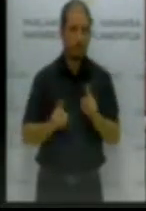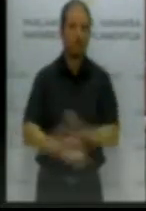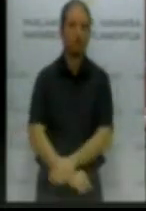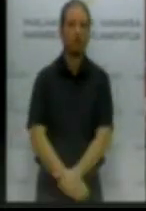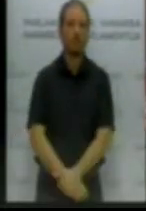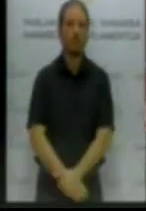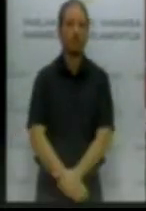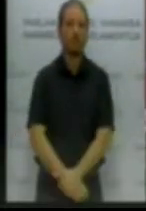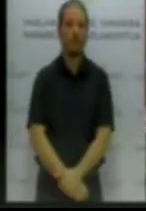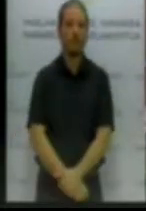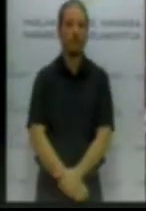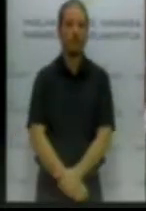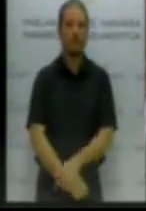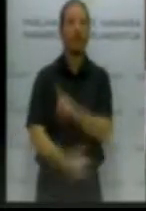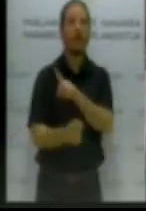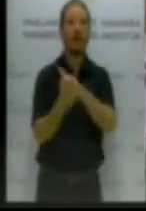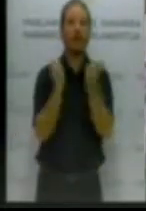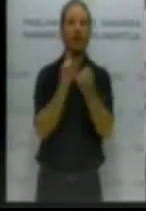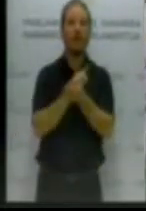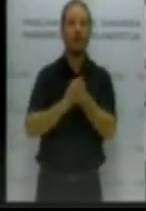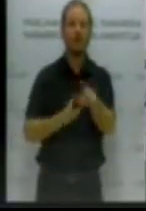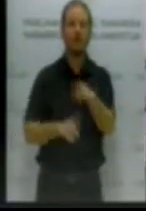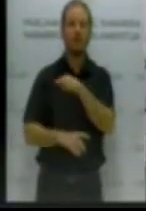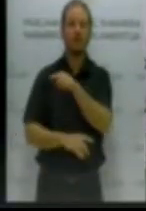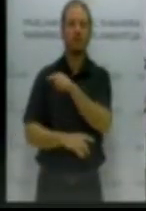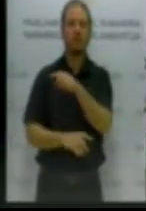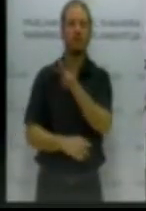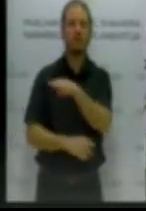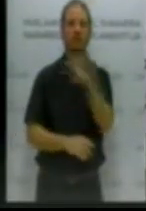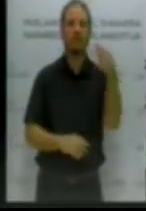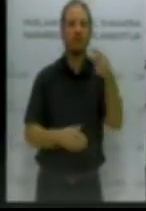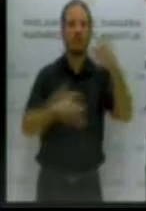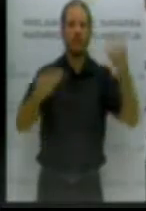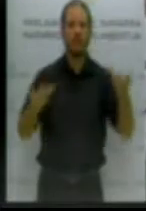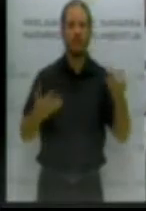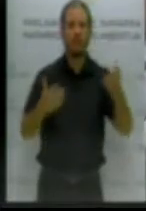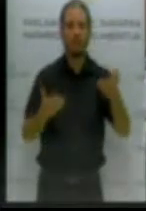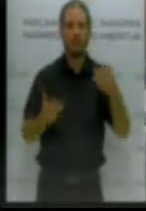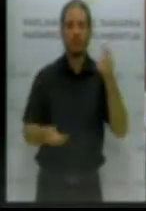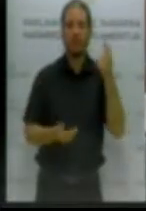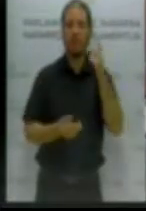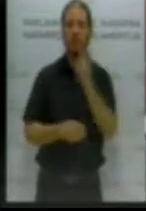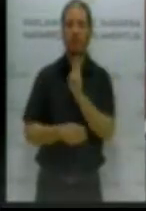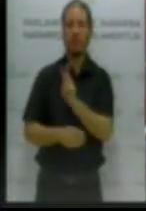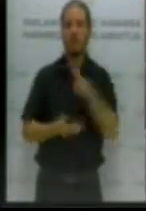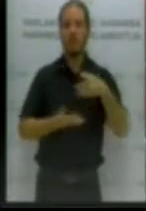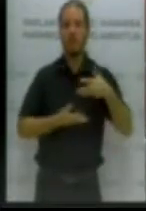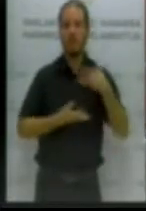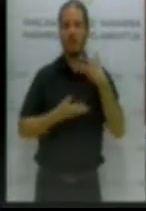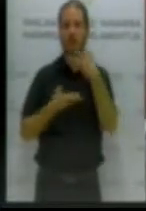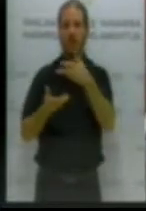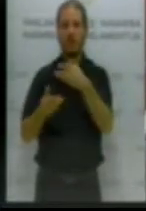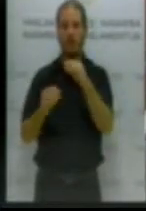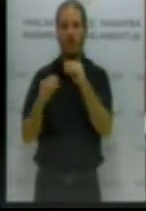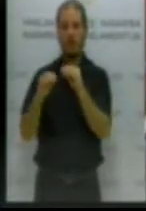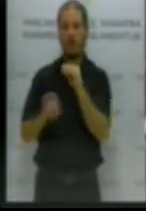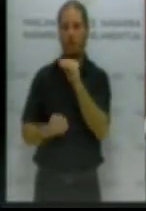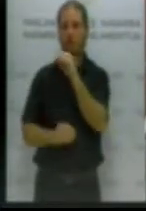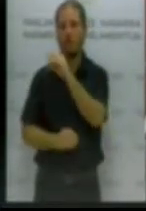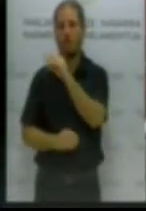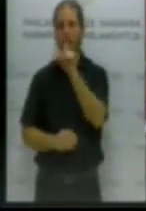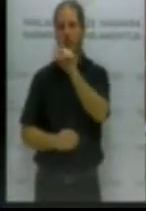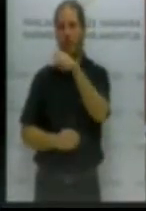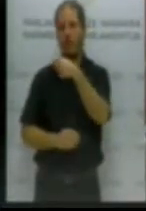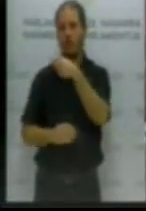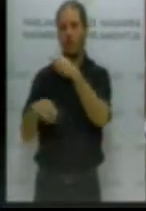Este cambio, pues, ¿qué consecuencias ha tenido? Pues que ha llevado a que las ayudas a las viudas este año aumenten solo un 1,8 mientras el